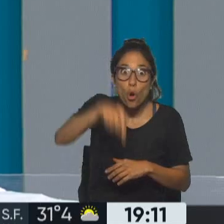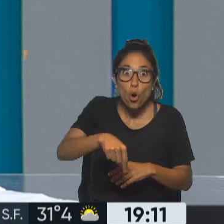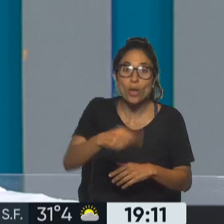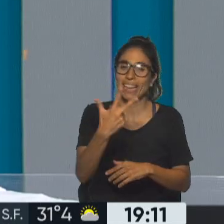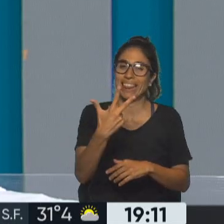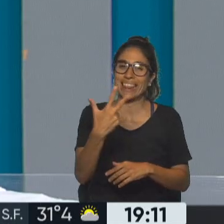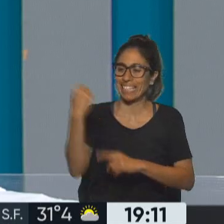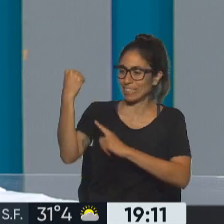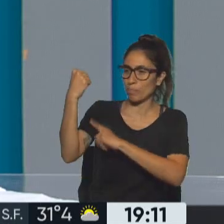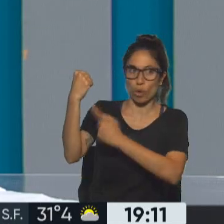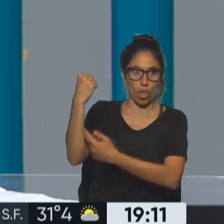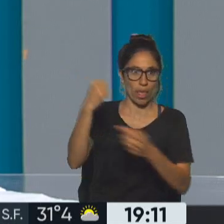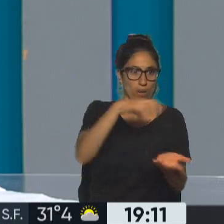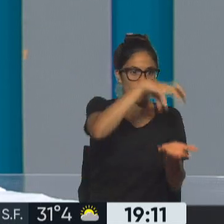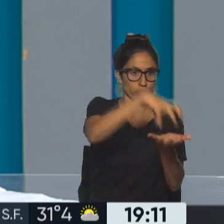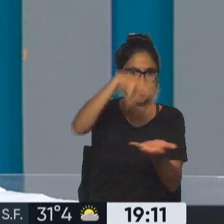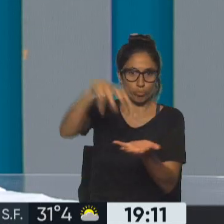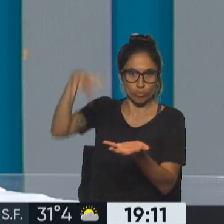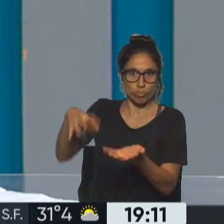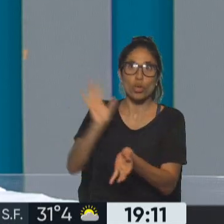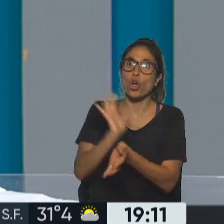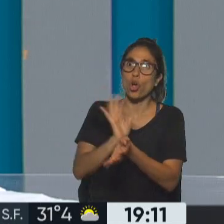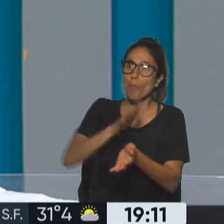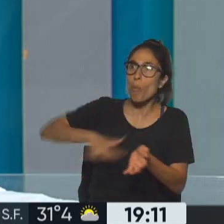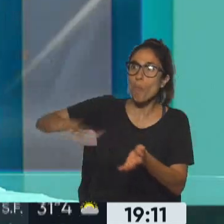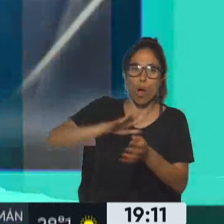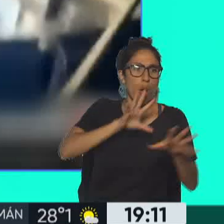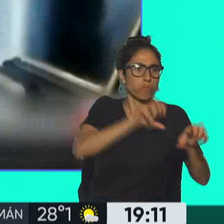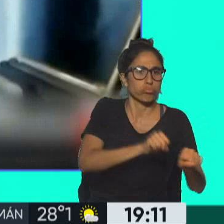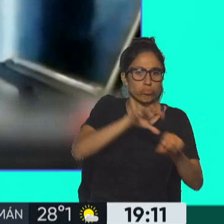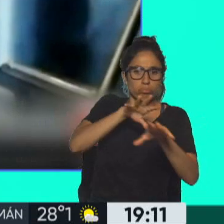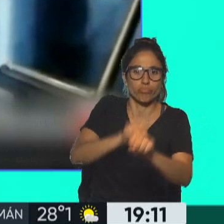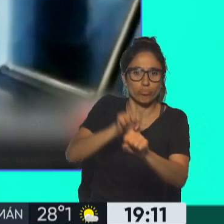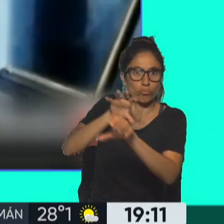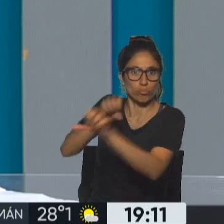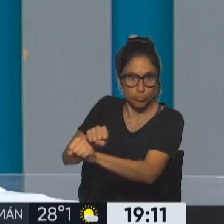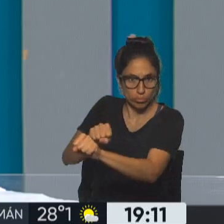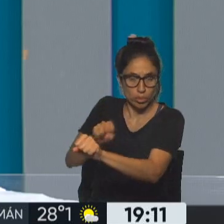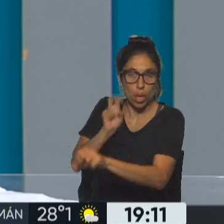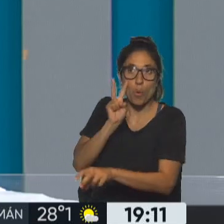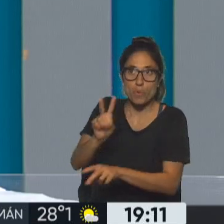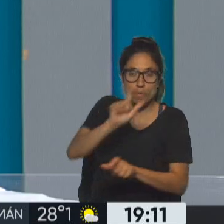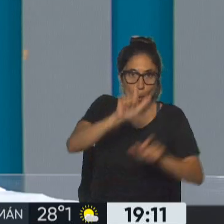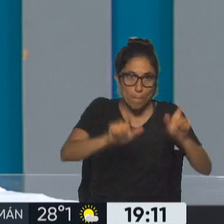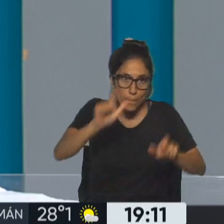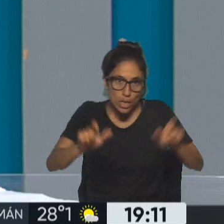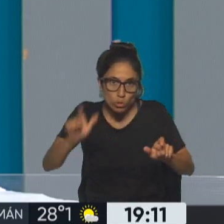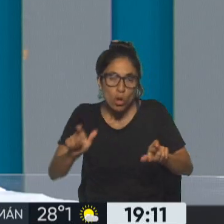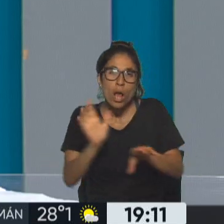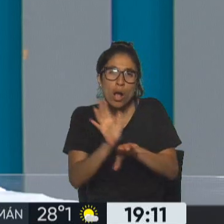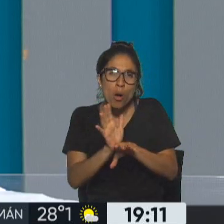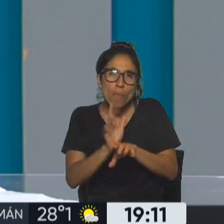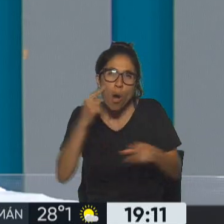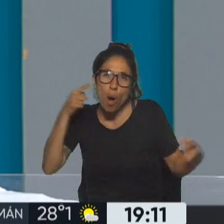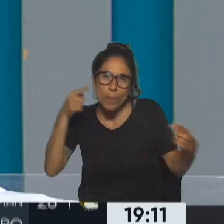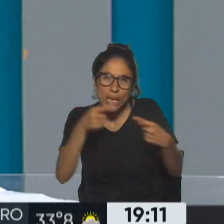ya está todo digamos bajo control pero si se vieron esas imágenes de miles de bolsonaristas intentando dar un golpe de estado hay